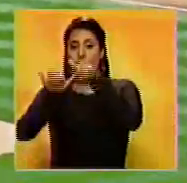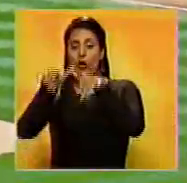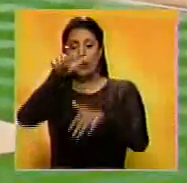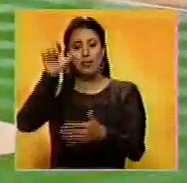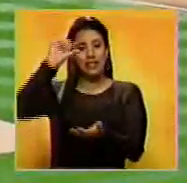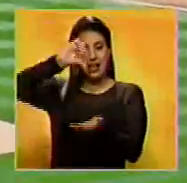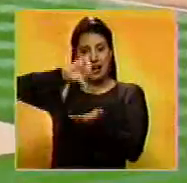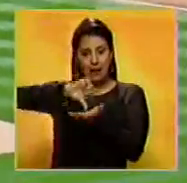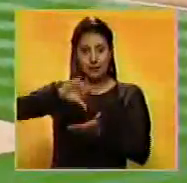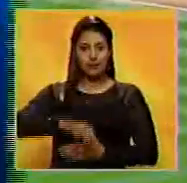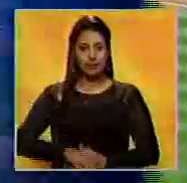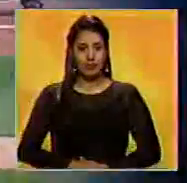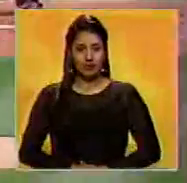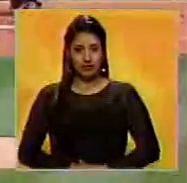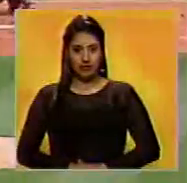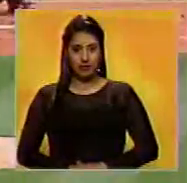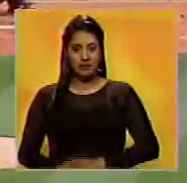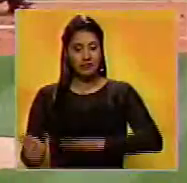capitalinos.